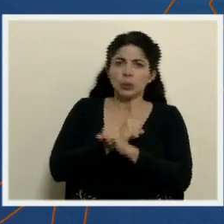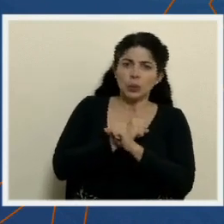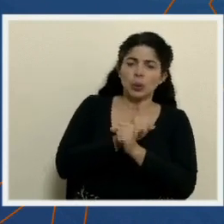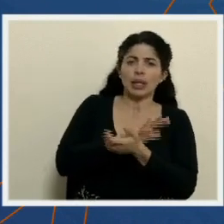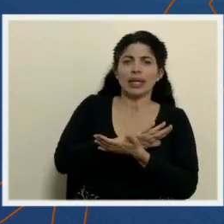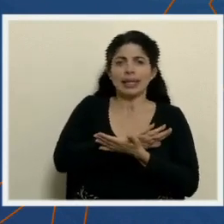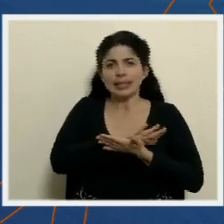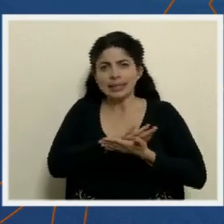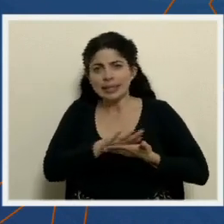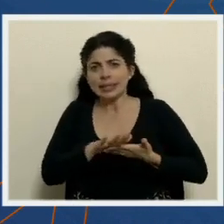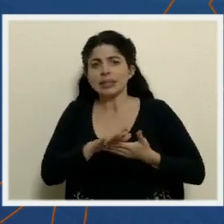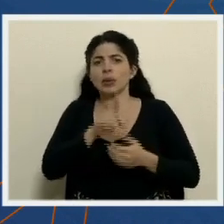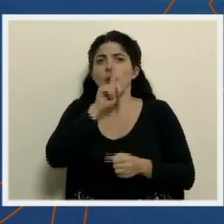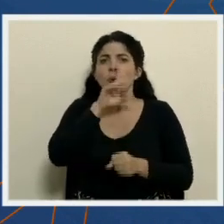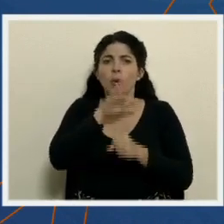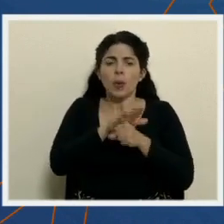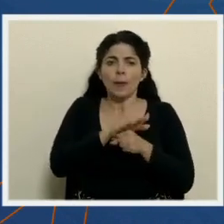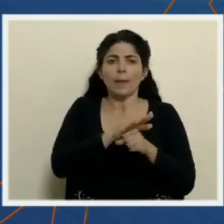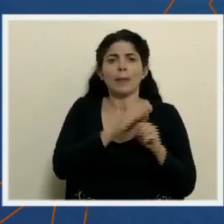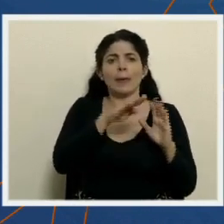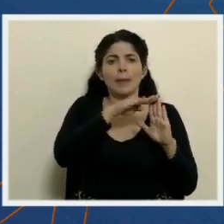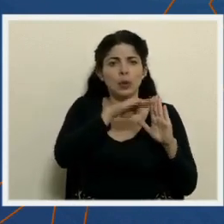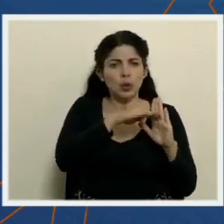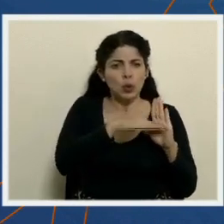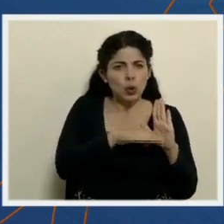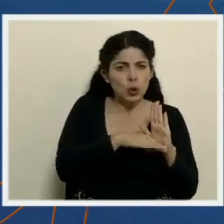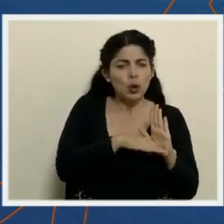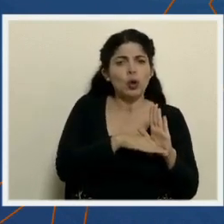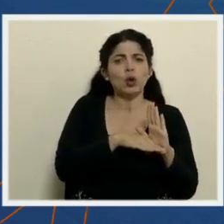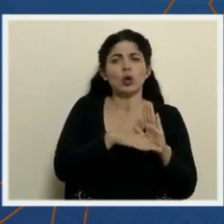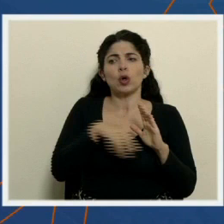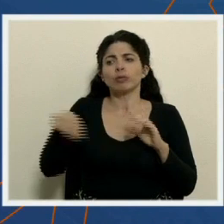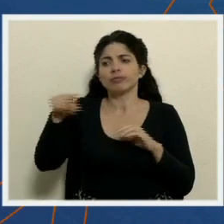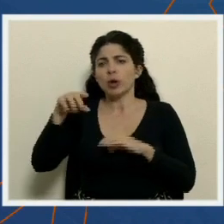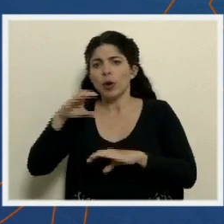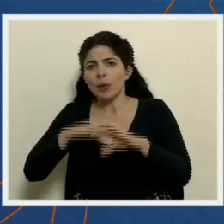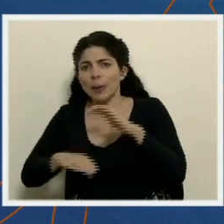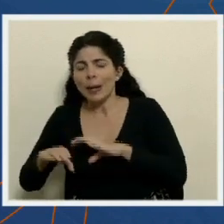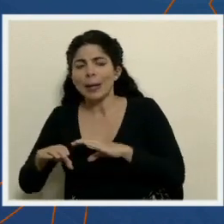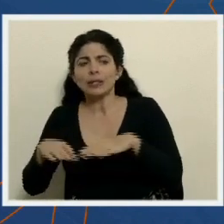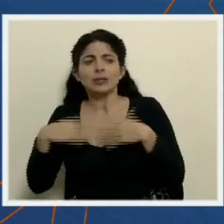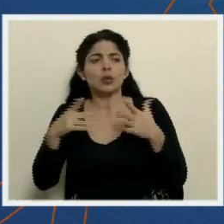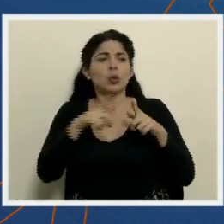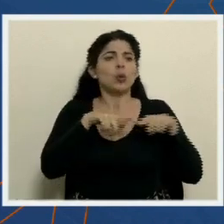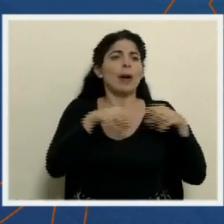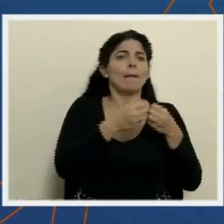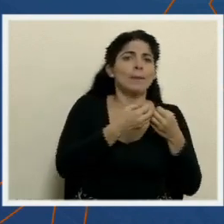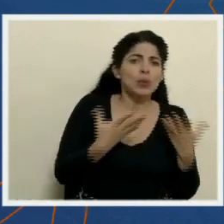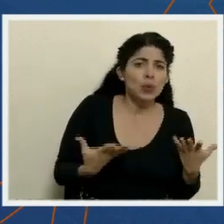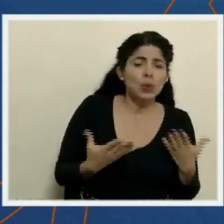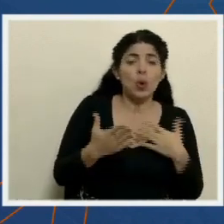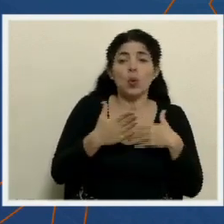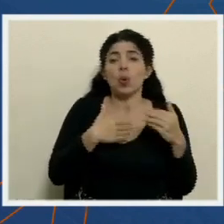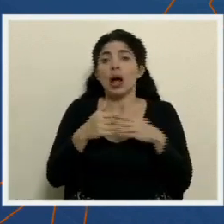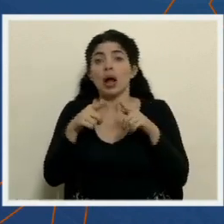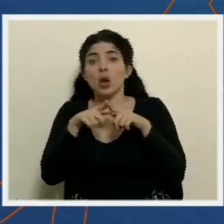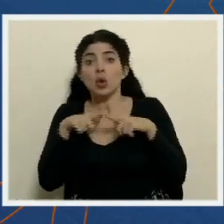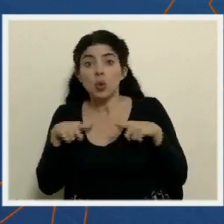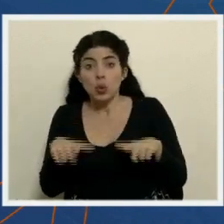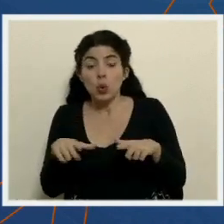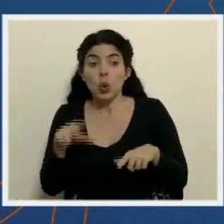higiene. También el cumplimiento de los protocolos en las instalaciones comerciales, en los sitios públicos y todos aquellos lugares